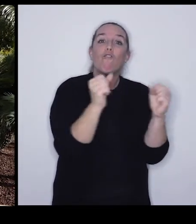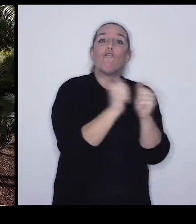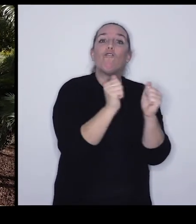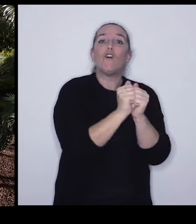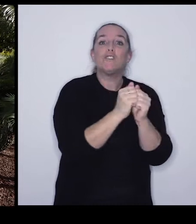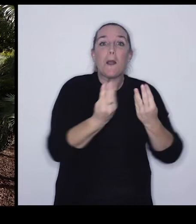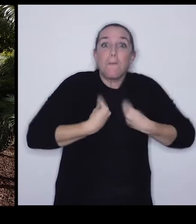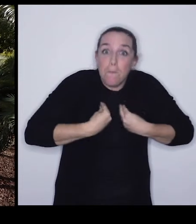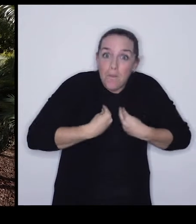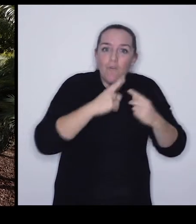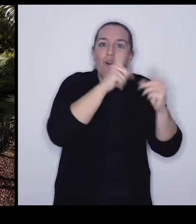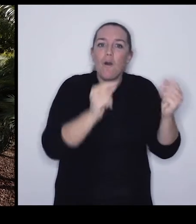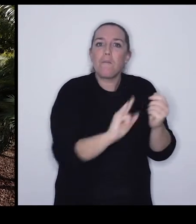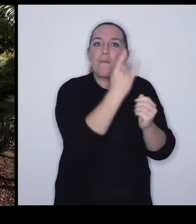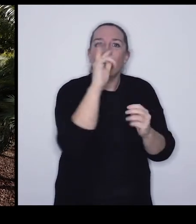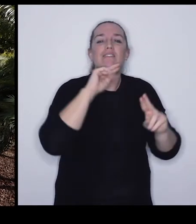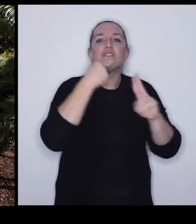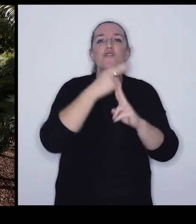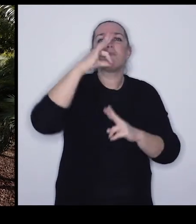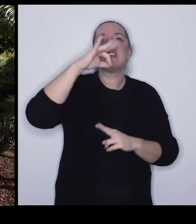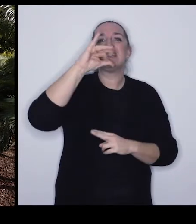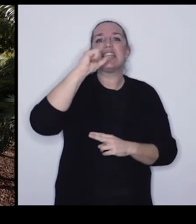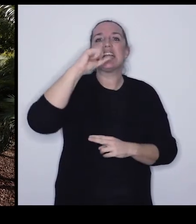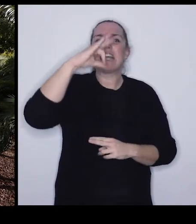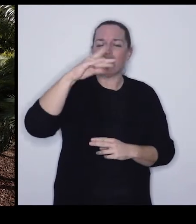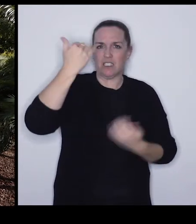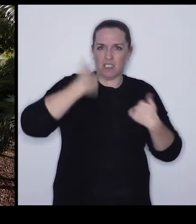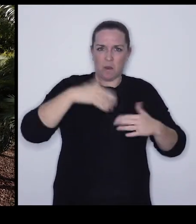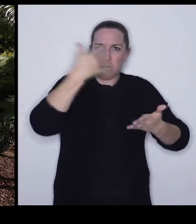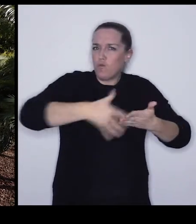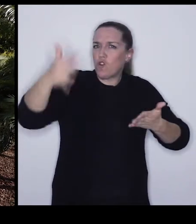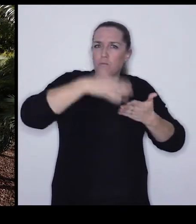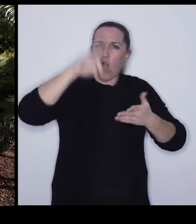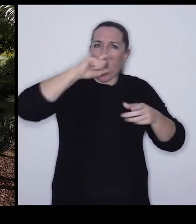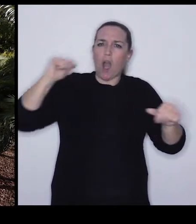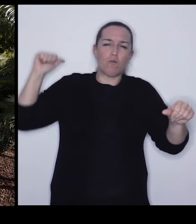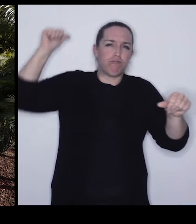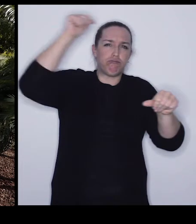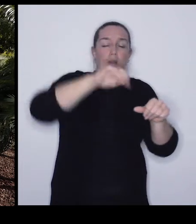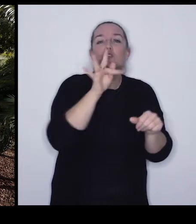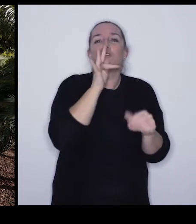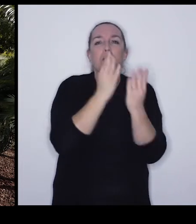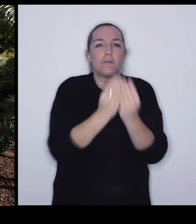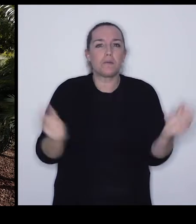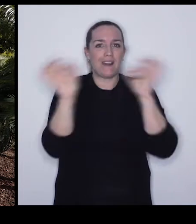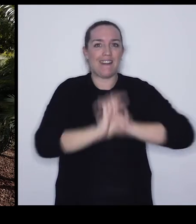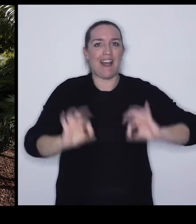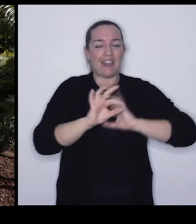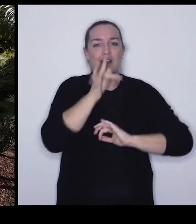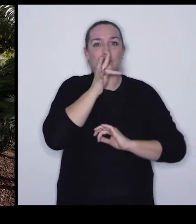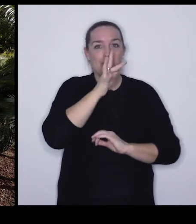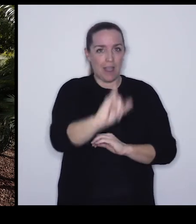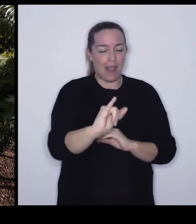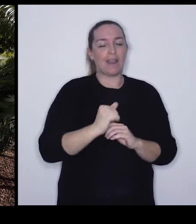son las zicas que bordean el paseo... ...plantas muy antiguas que ya aparecieron hace millones de años... ...y que no se han extinguido y están hoy con nosotros.